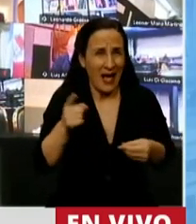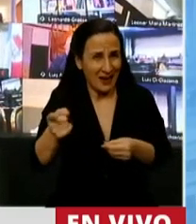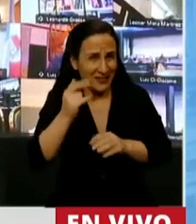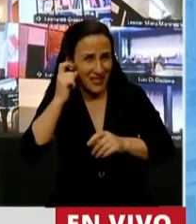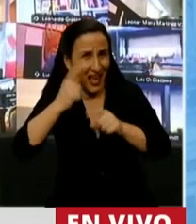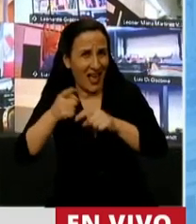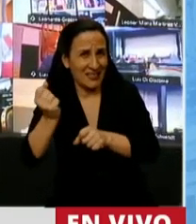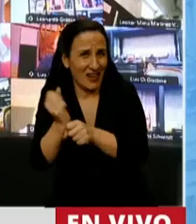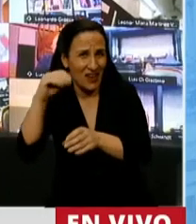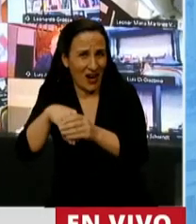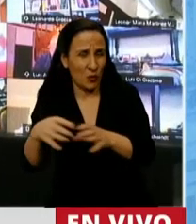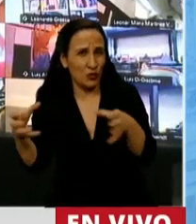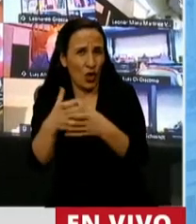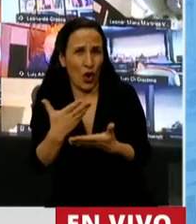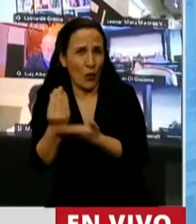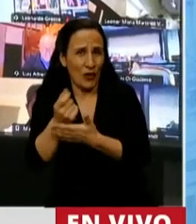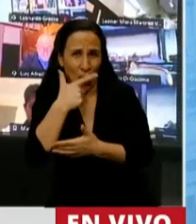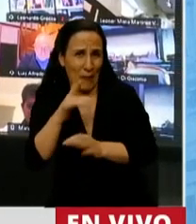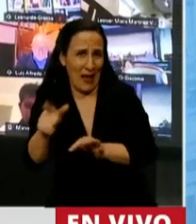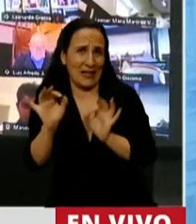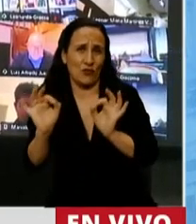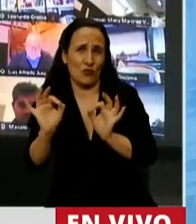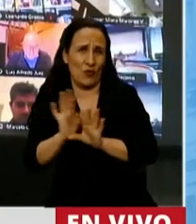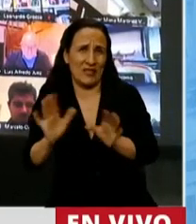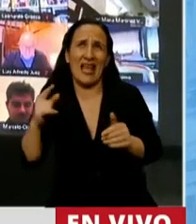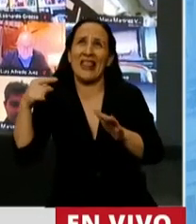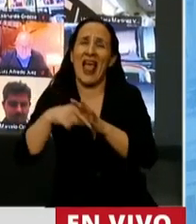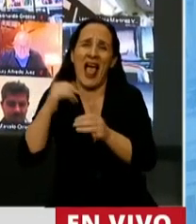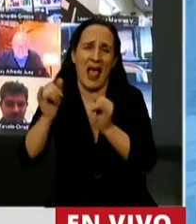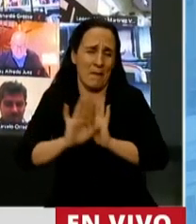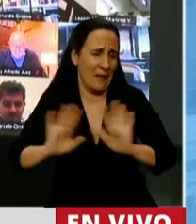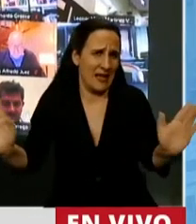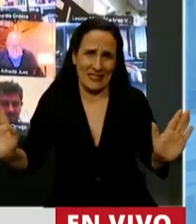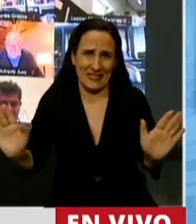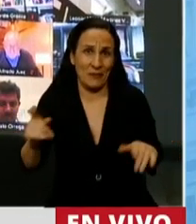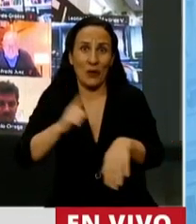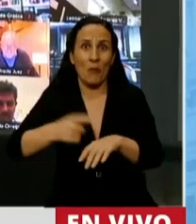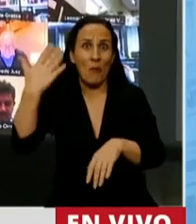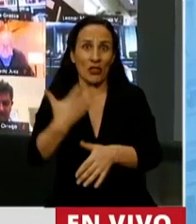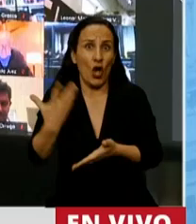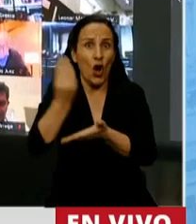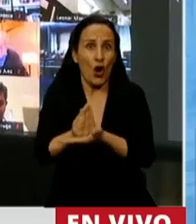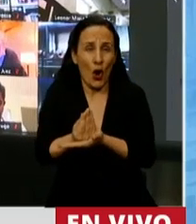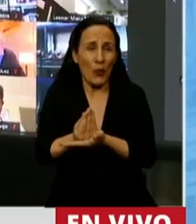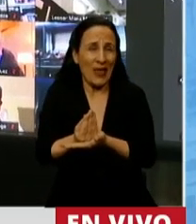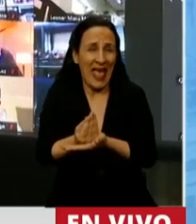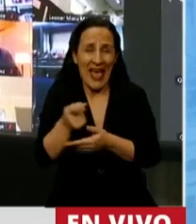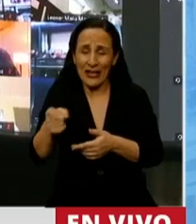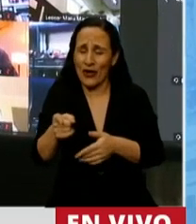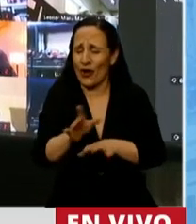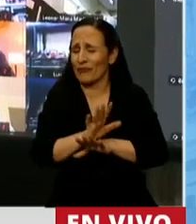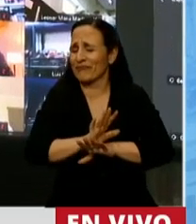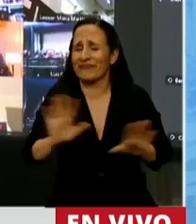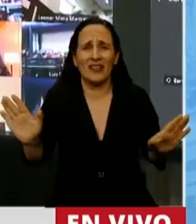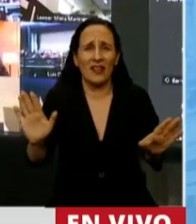O sea, creo que eso lo dice todo y no hay mucho más para profundizar. Cuando gobernaron, hicieron todo lo contrario